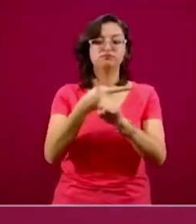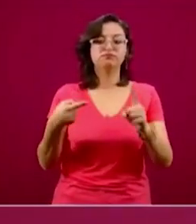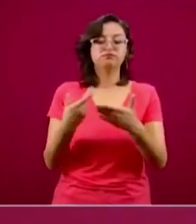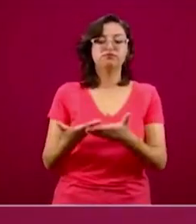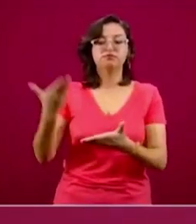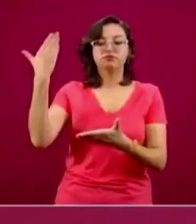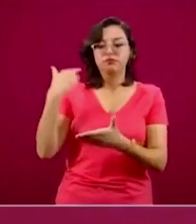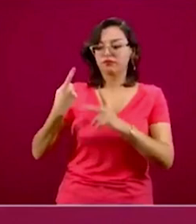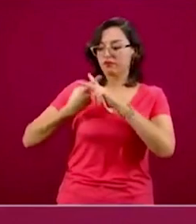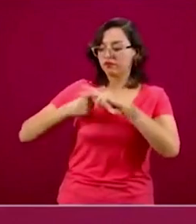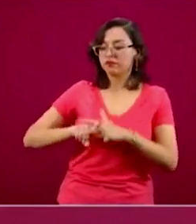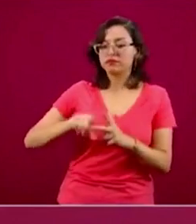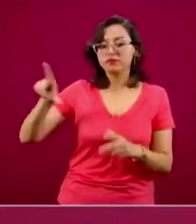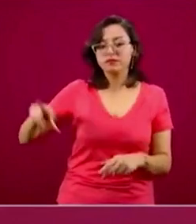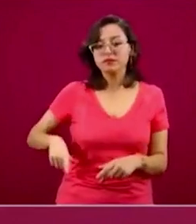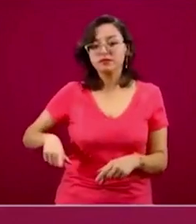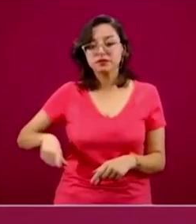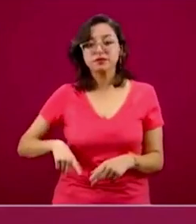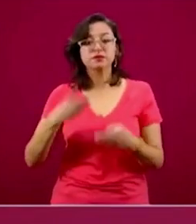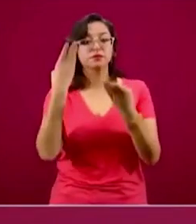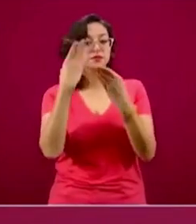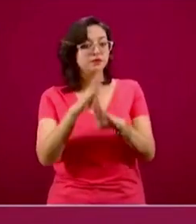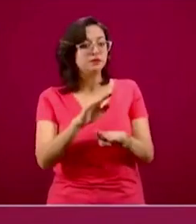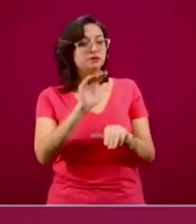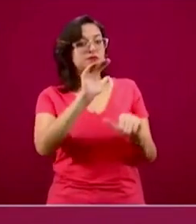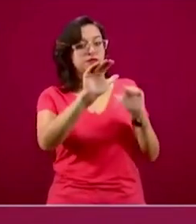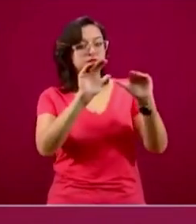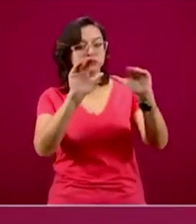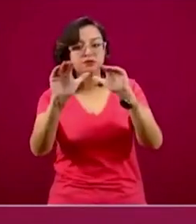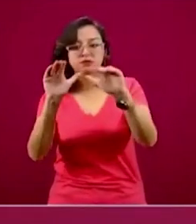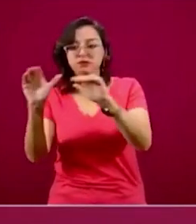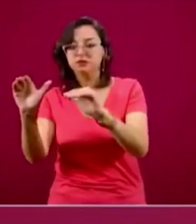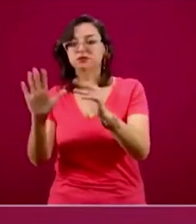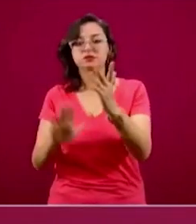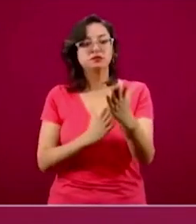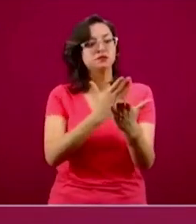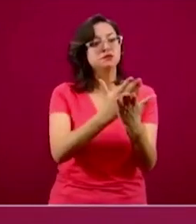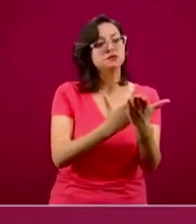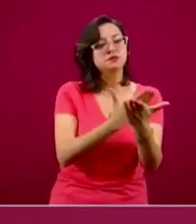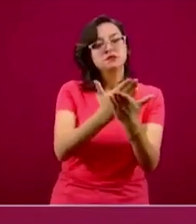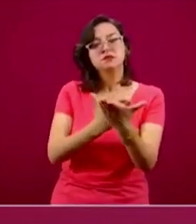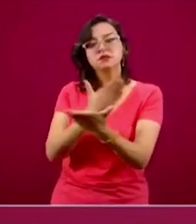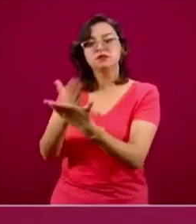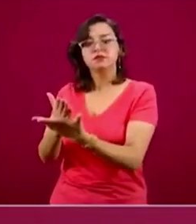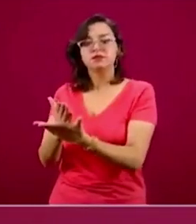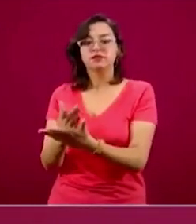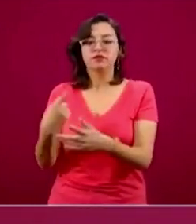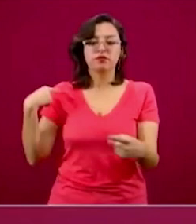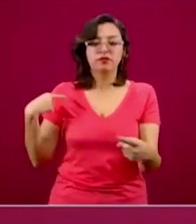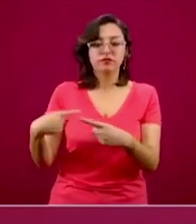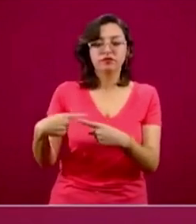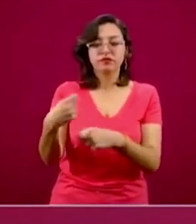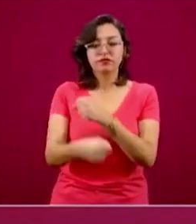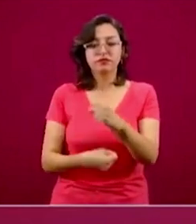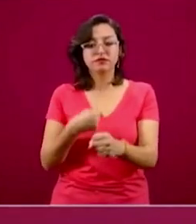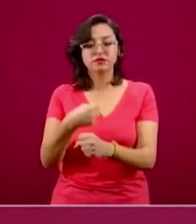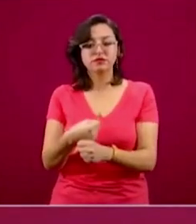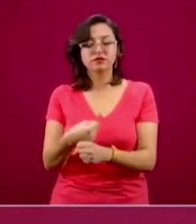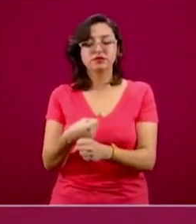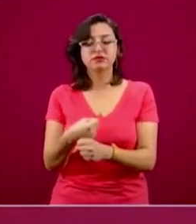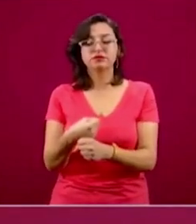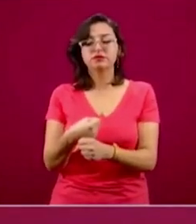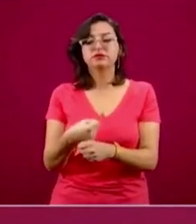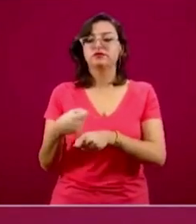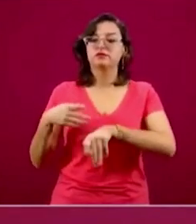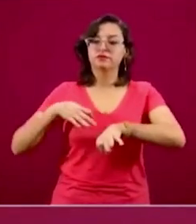electo, buscábamos a los bancos para plantear los esquemas y durante este año estuvimos